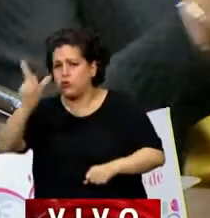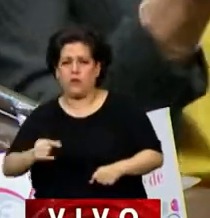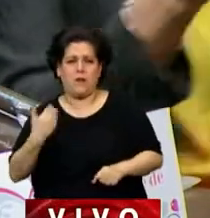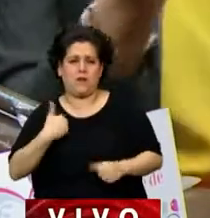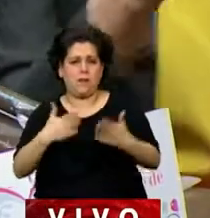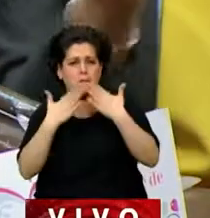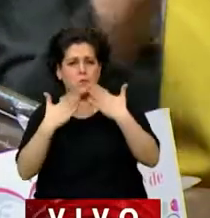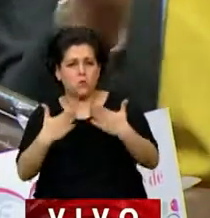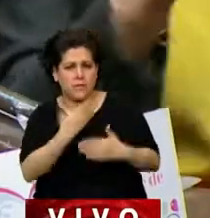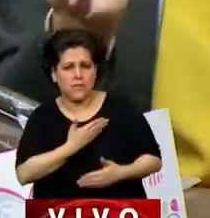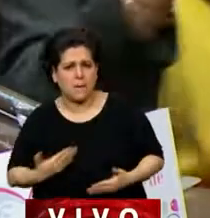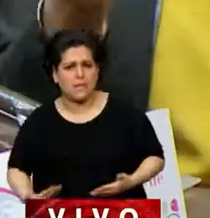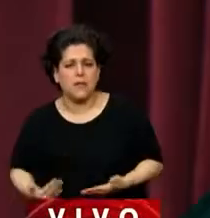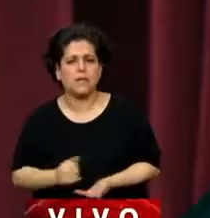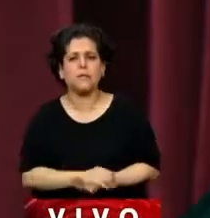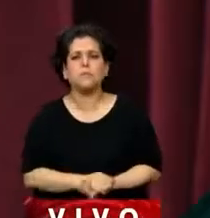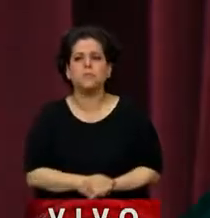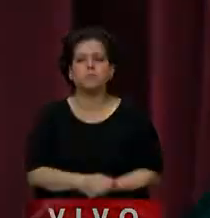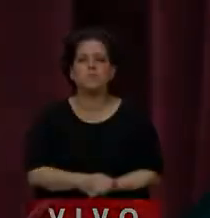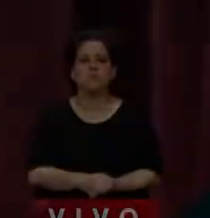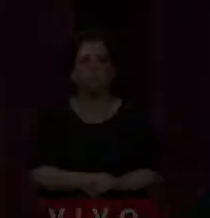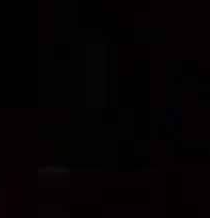Muchas gracias, señor presidente. Gracias, diputado.